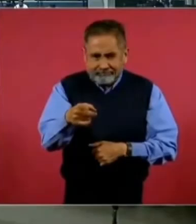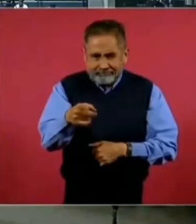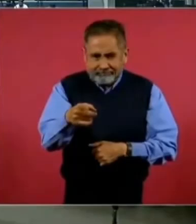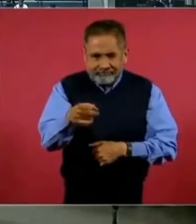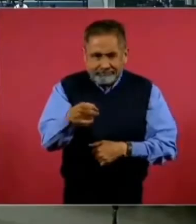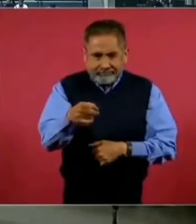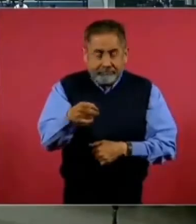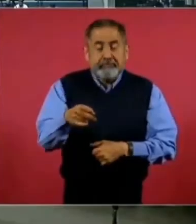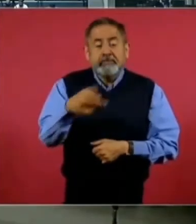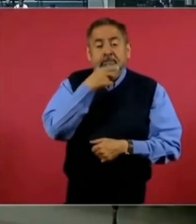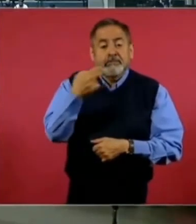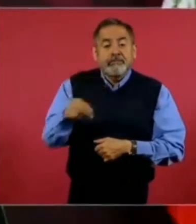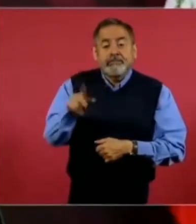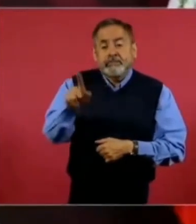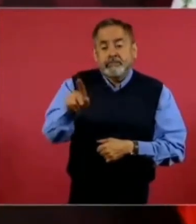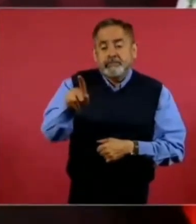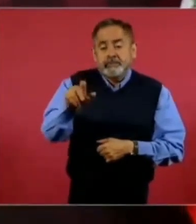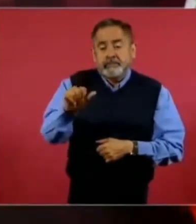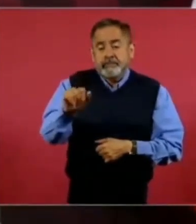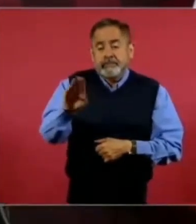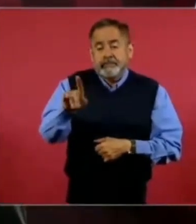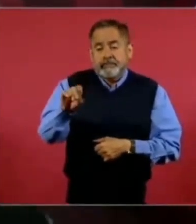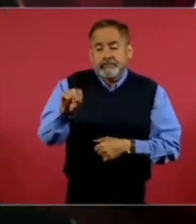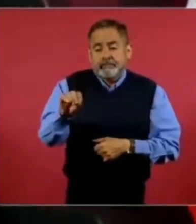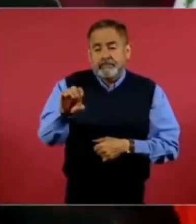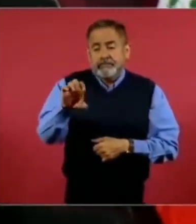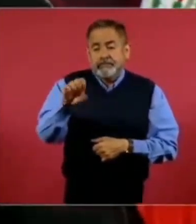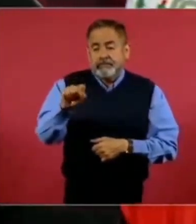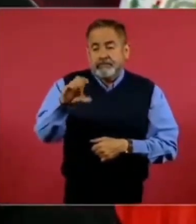Pablo Escobar quería